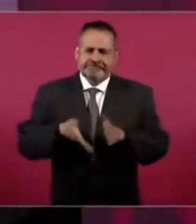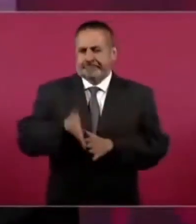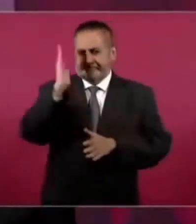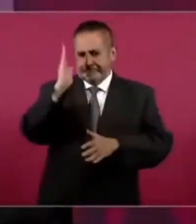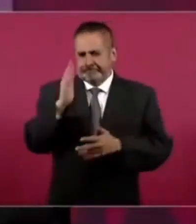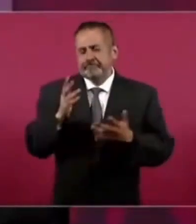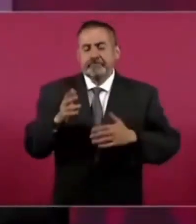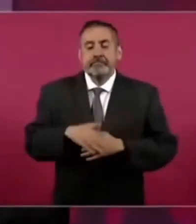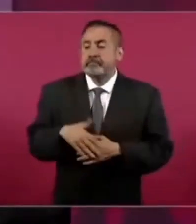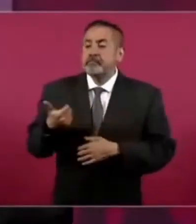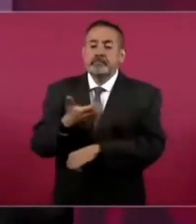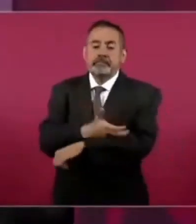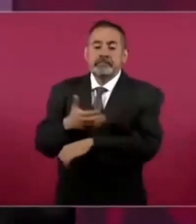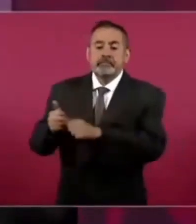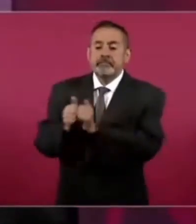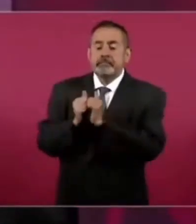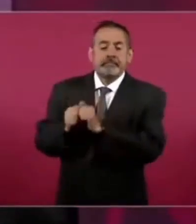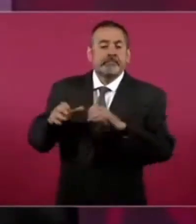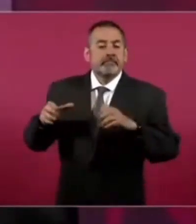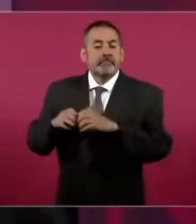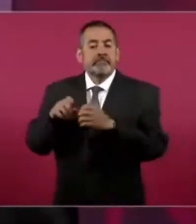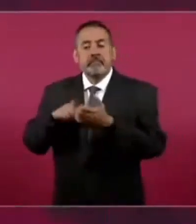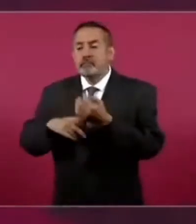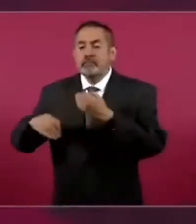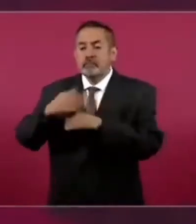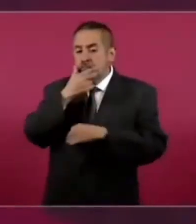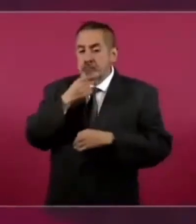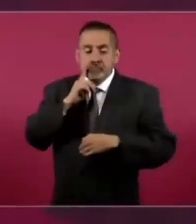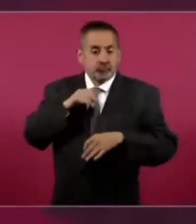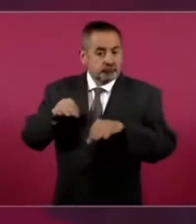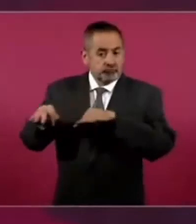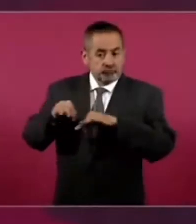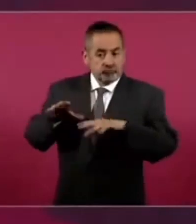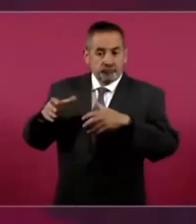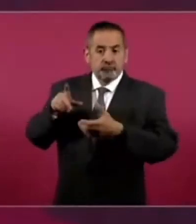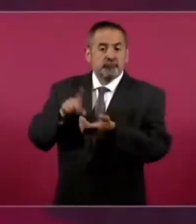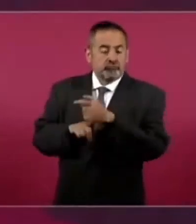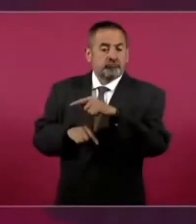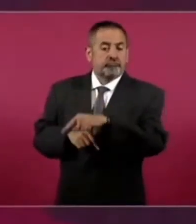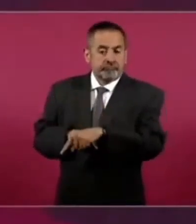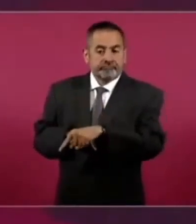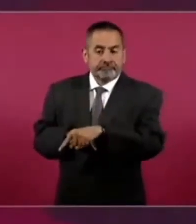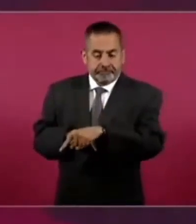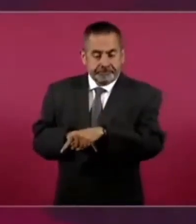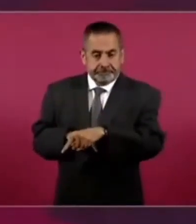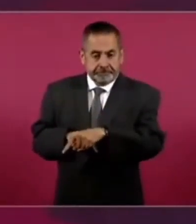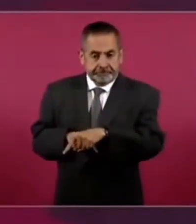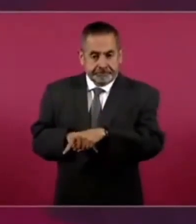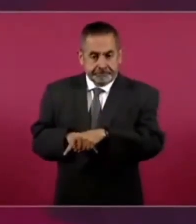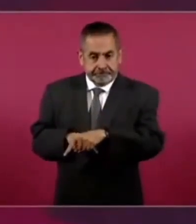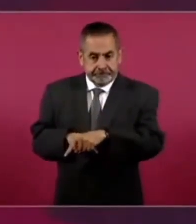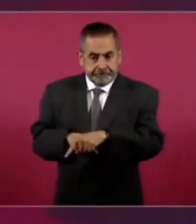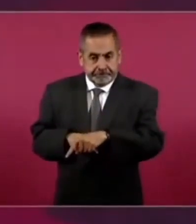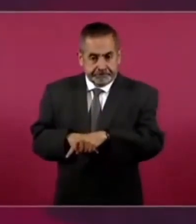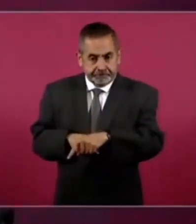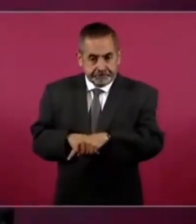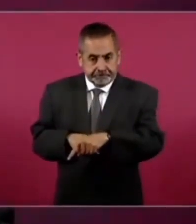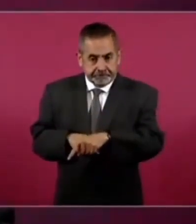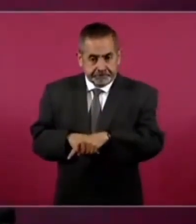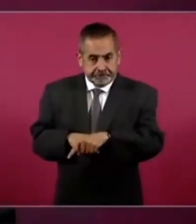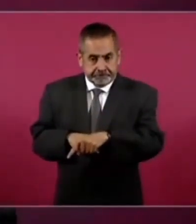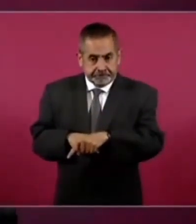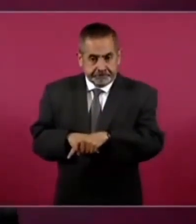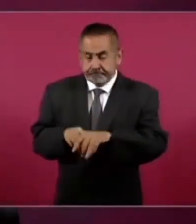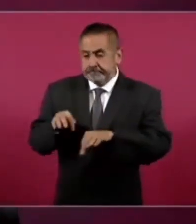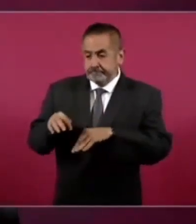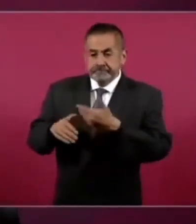compañeras, compañeros que trabajan en